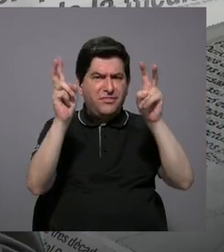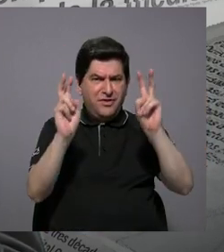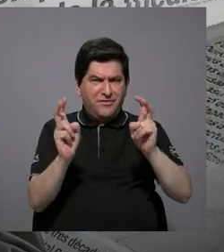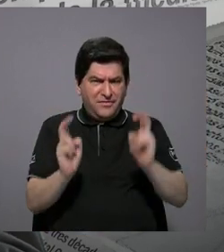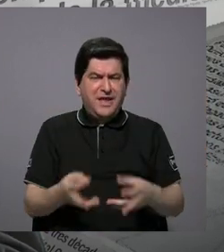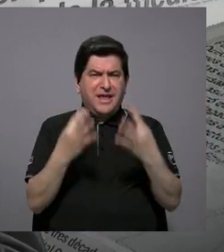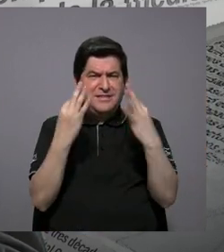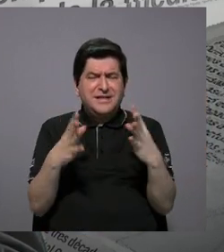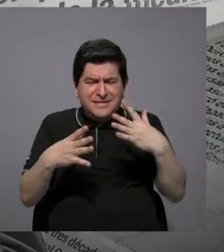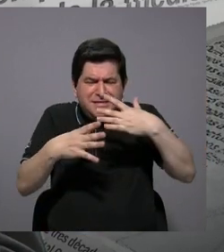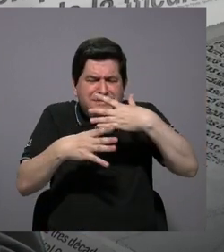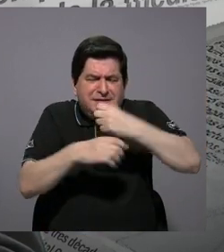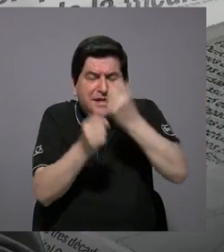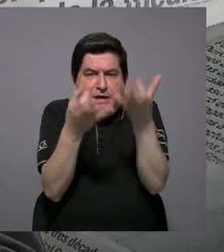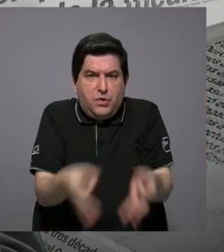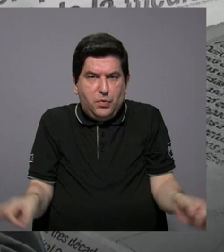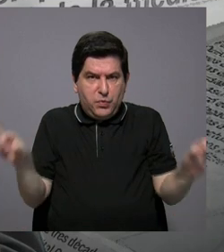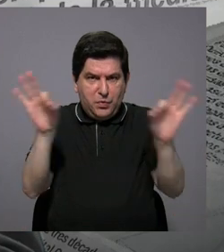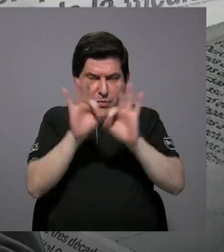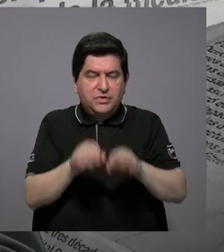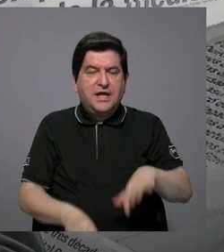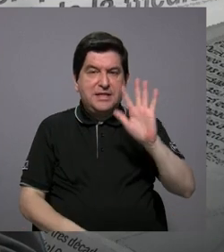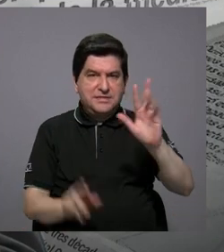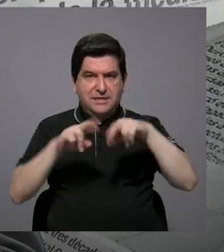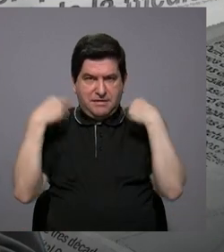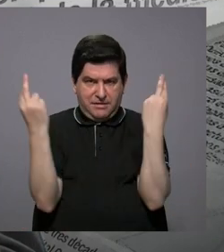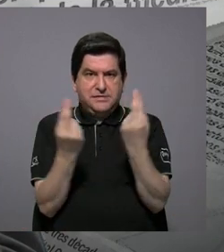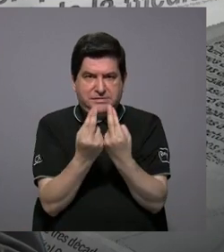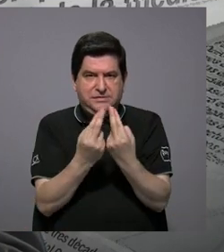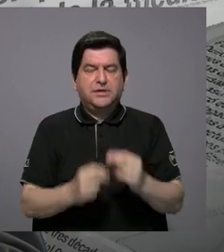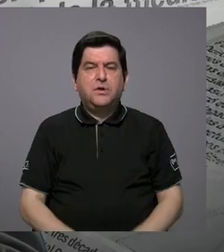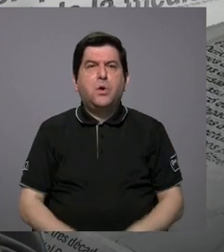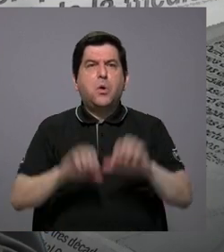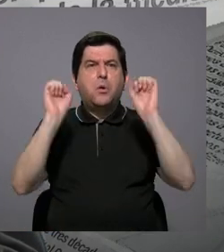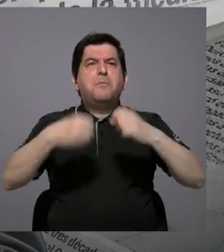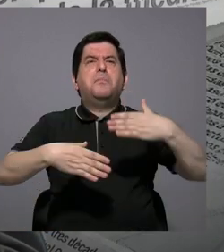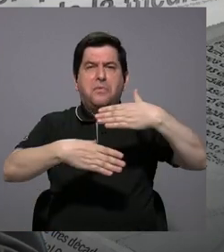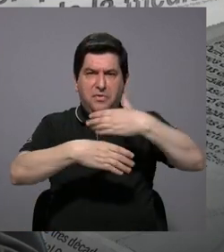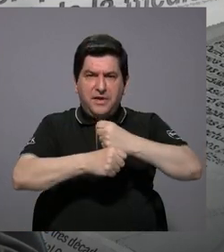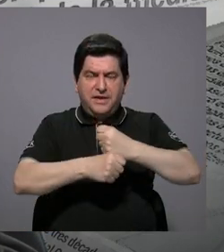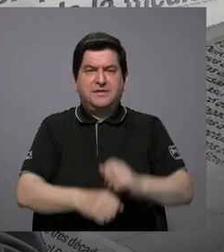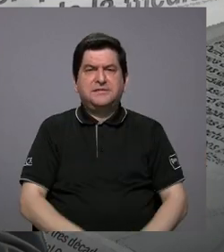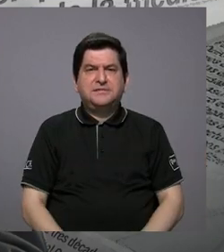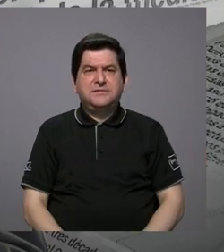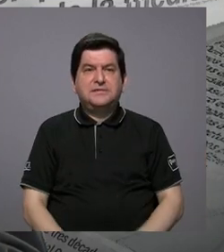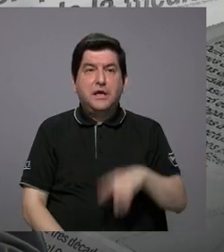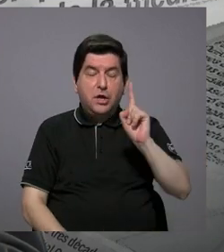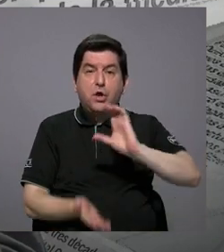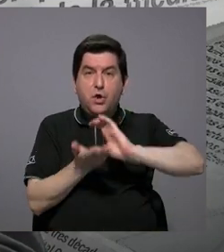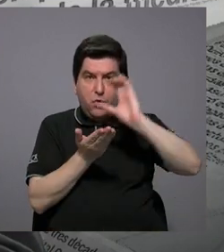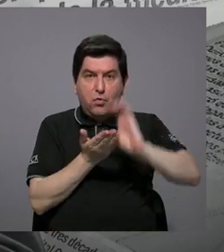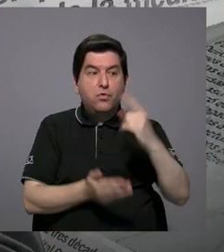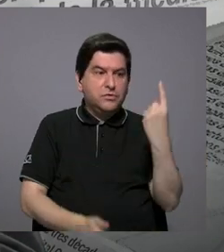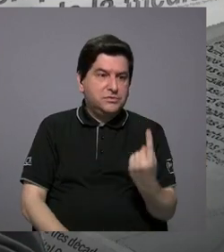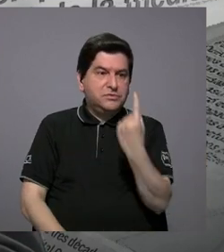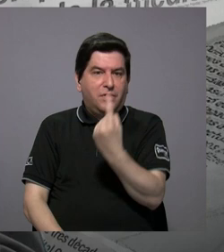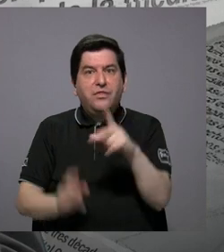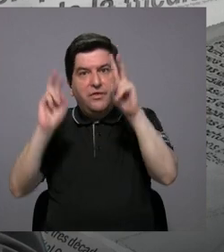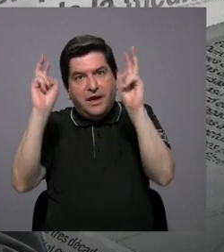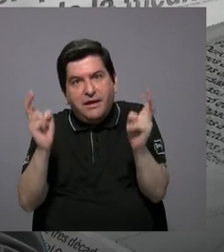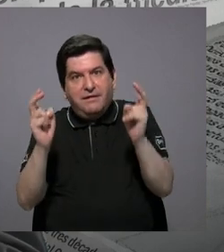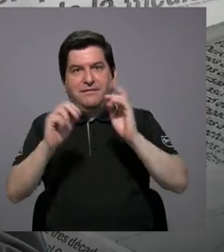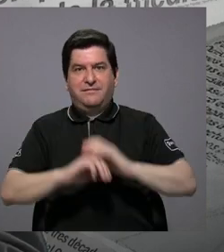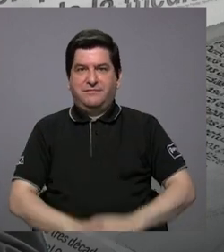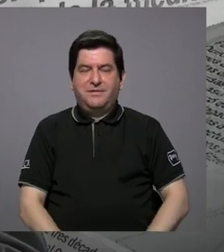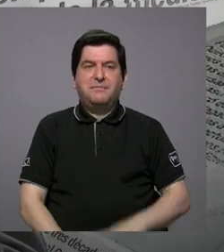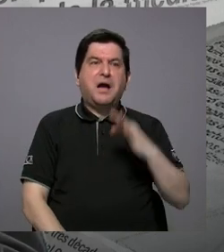¿verdad? Tratamos de condensar lo más importante. En estas cinco sesiones se podría realizar incluso un curso de cada uno de los temas, ¿verdad? Que